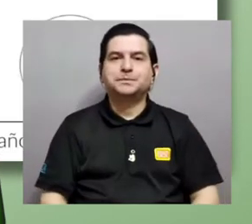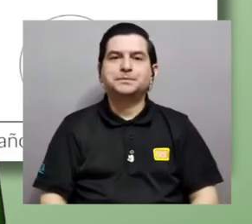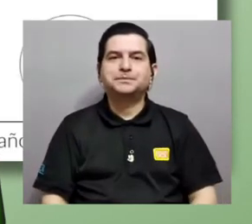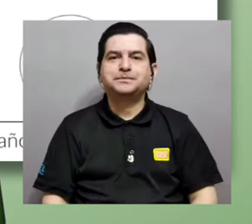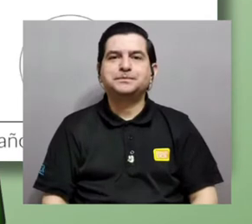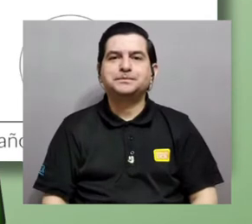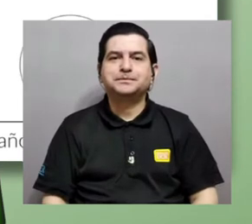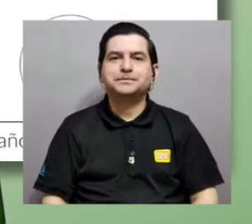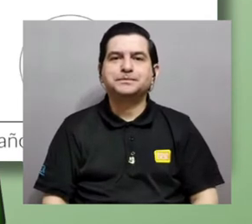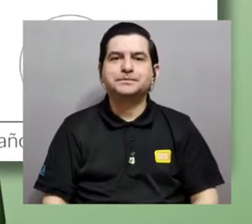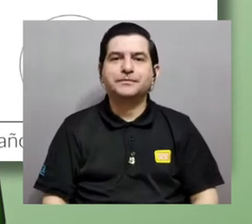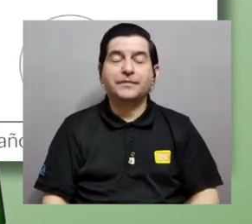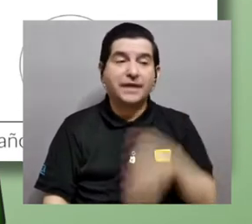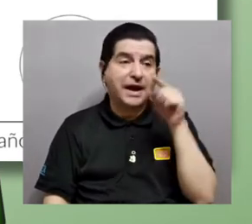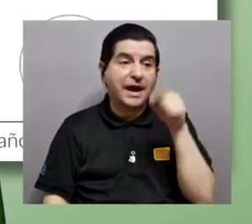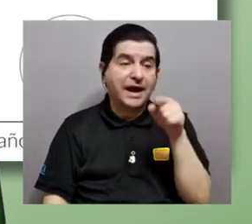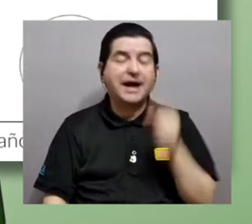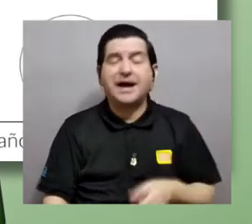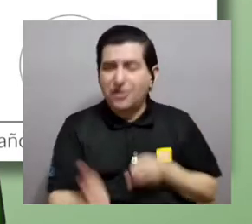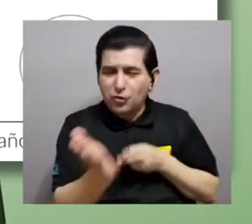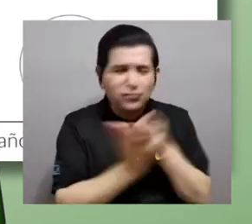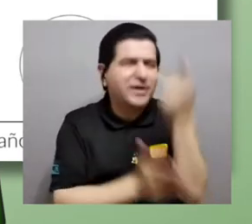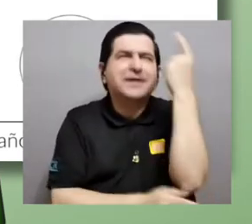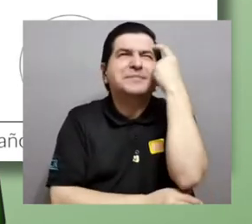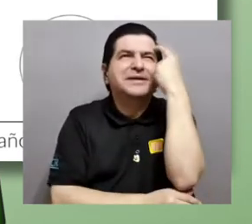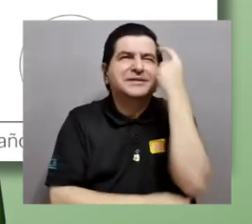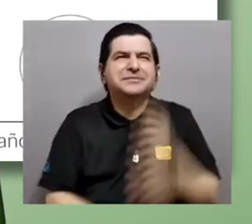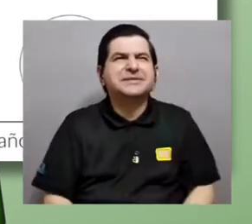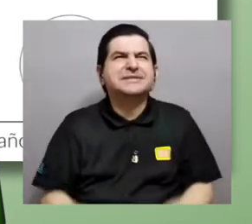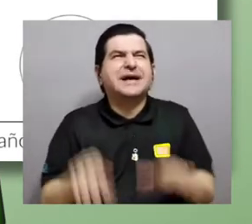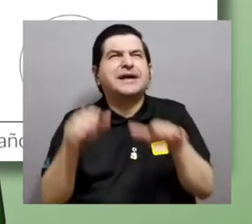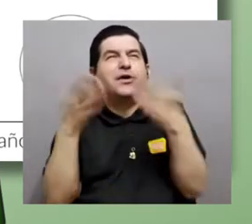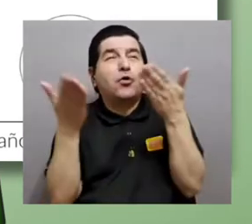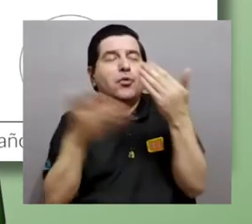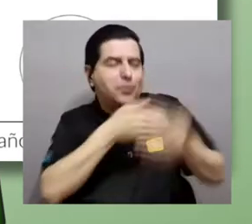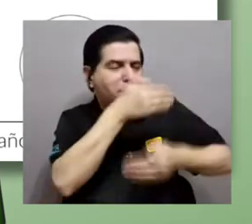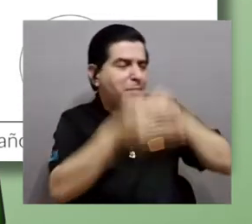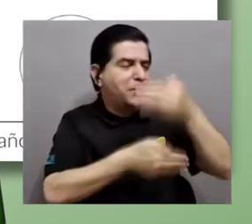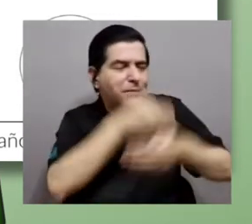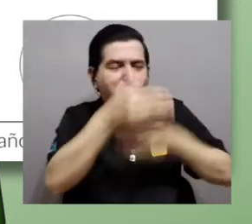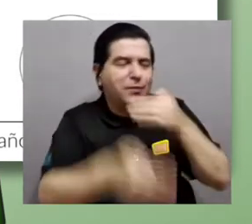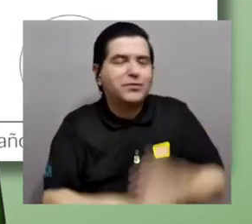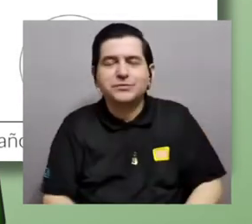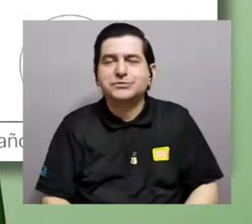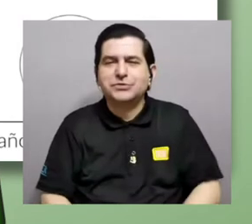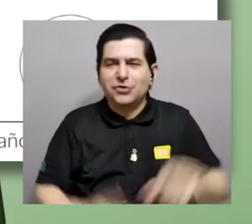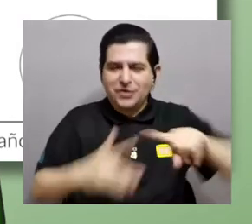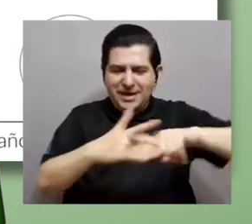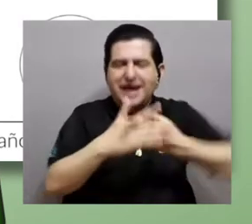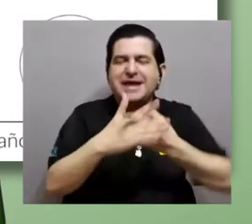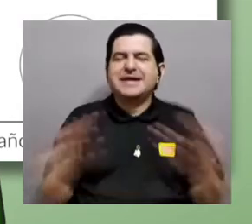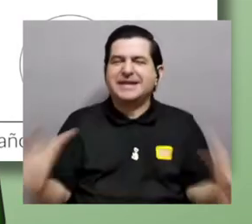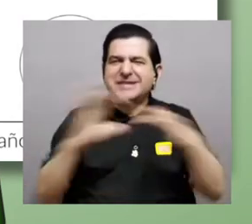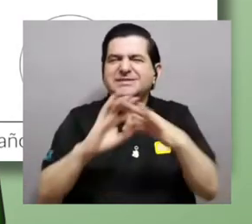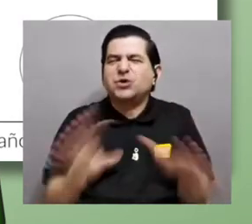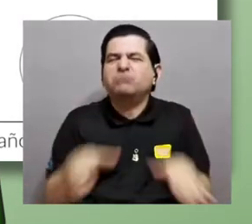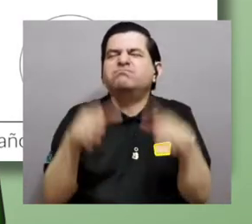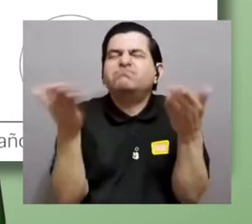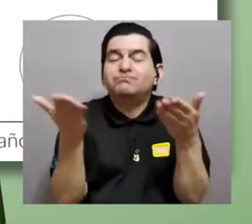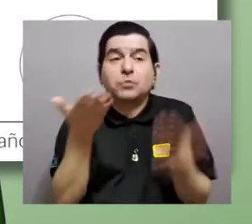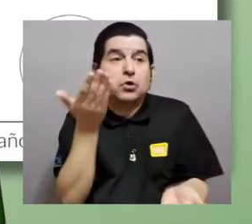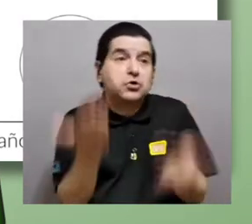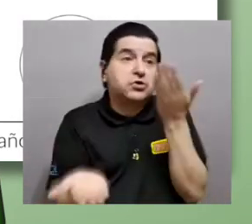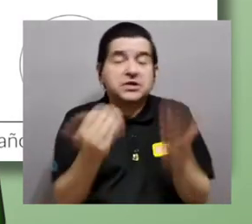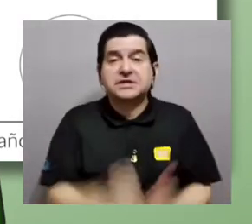Entonces, con esto en mente, podemos pensar en cómo pudo haber sido esa evolución inicial del sexo. Podría ser que